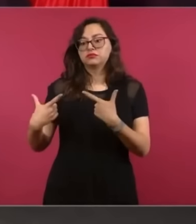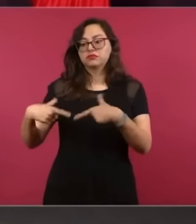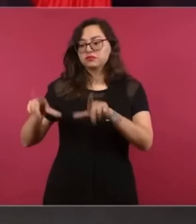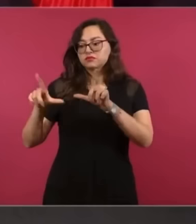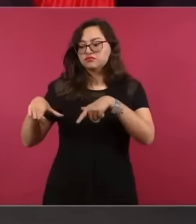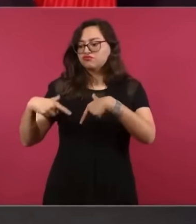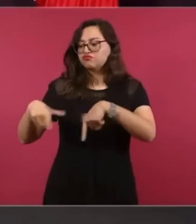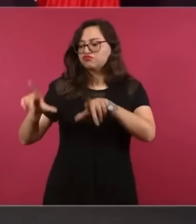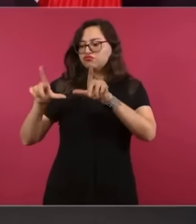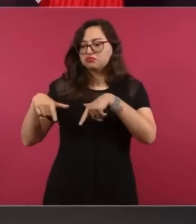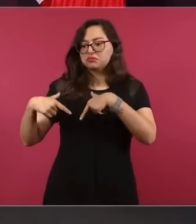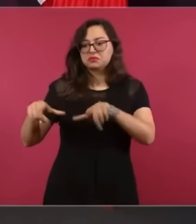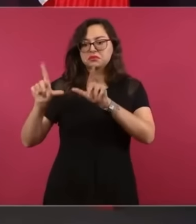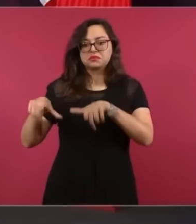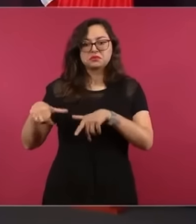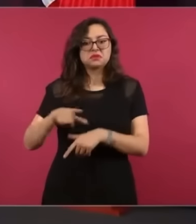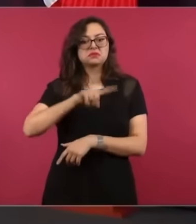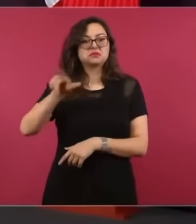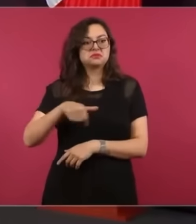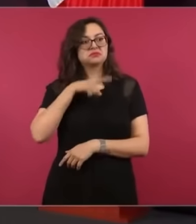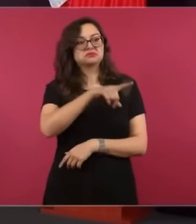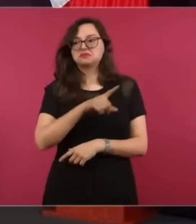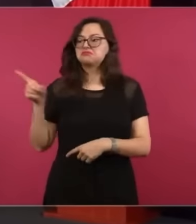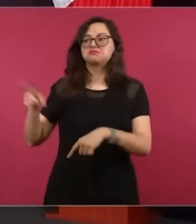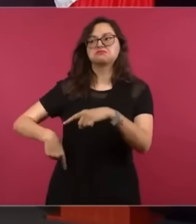distorsionaron lo que aquí dijimos?